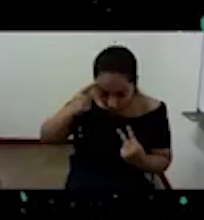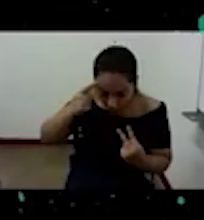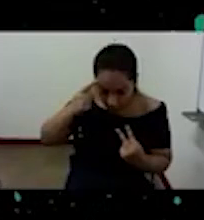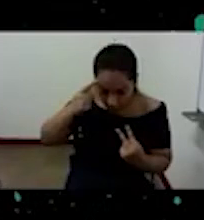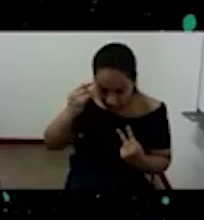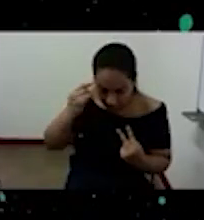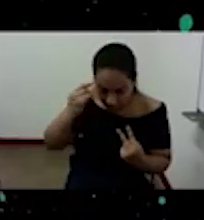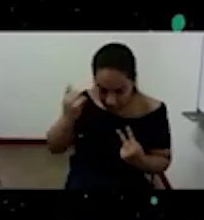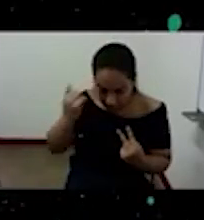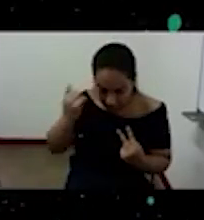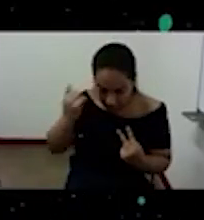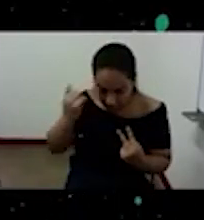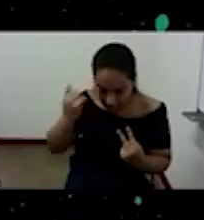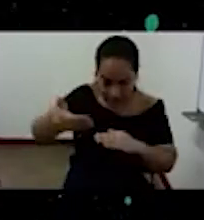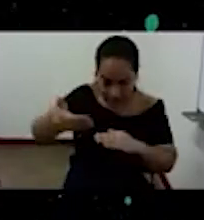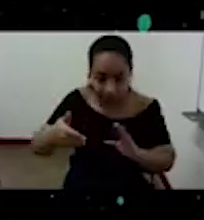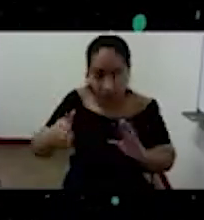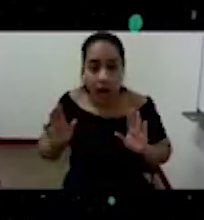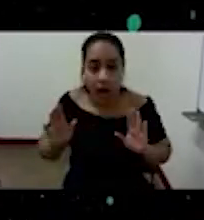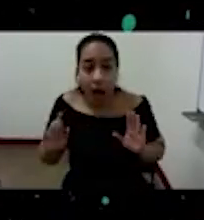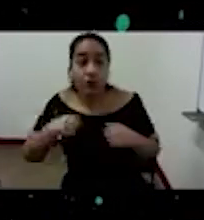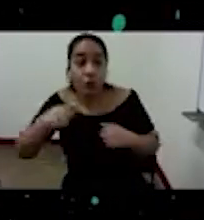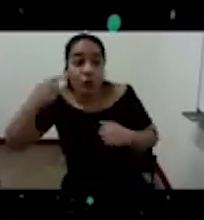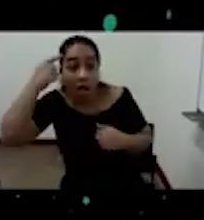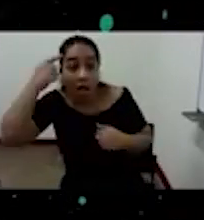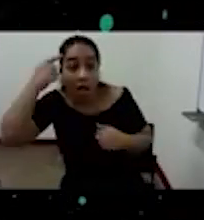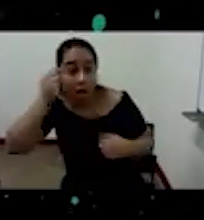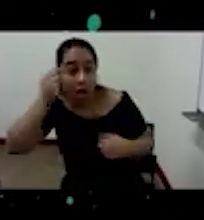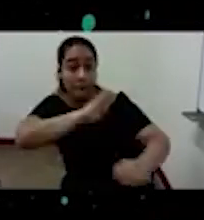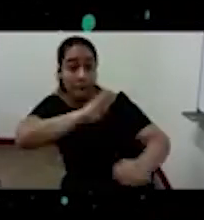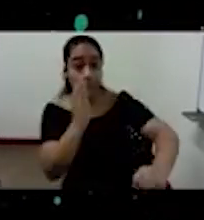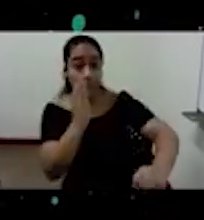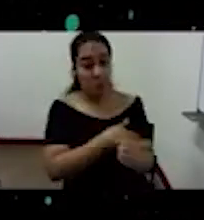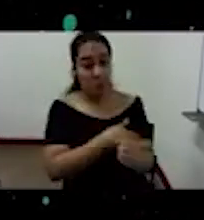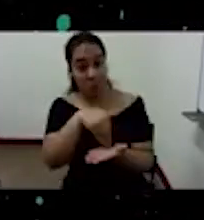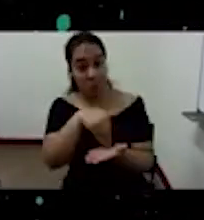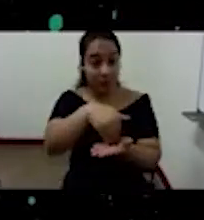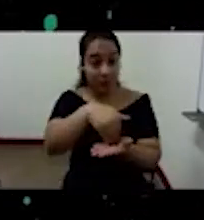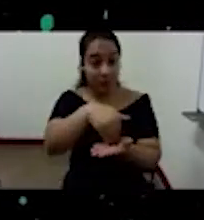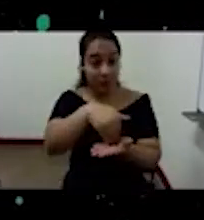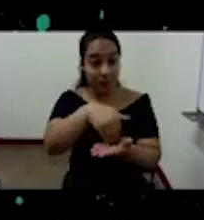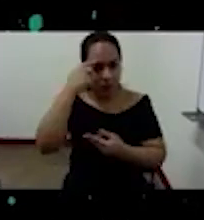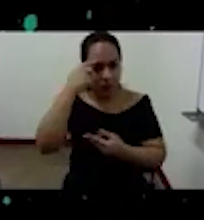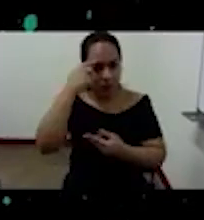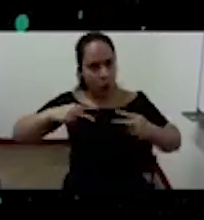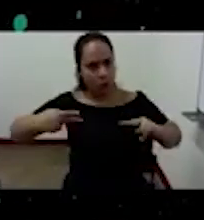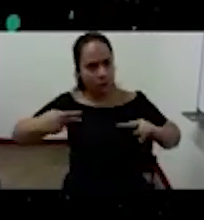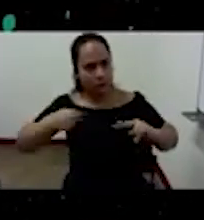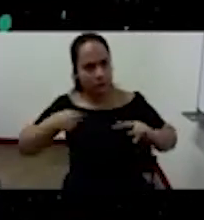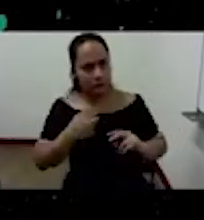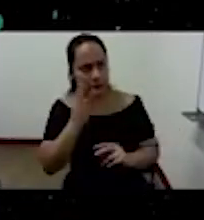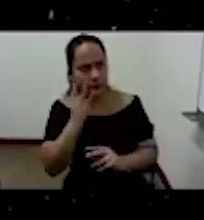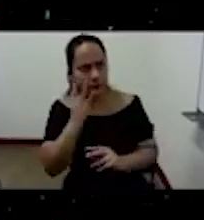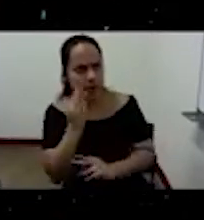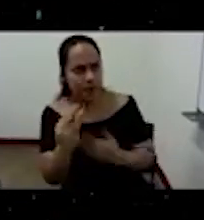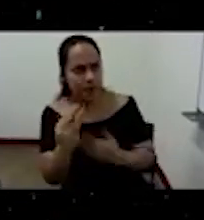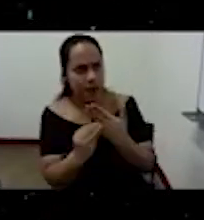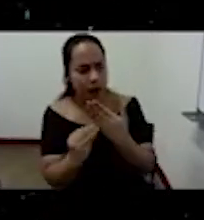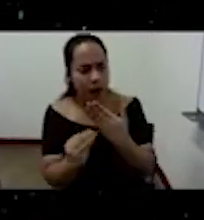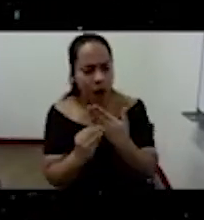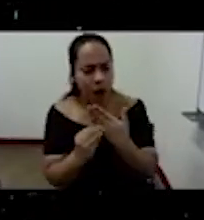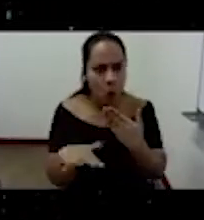ser yo creía de ser poderoso al contrario una experiencia me muestra